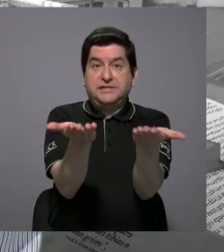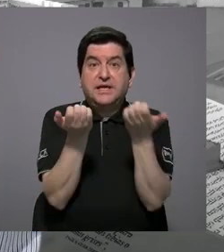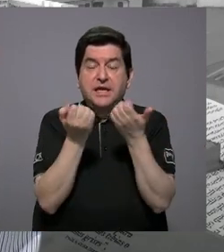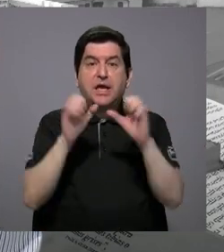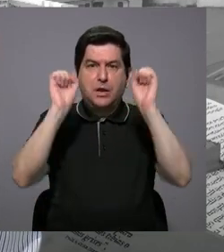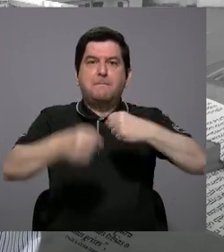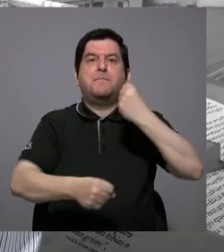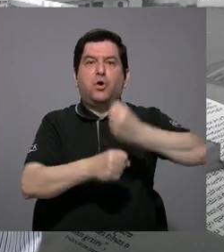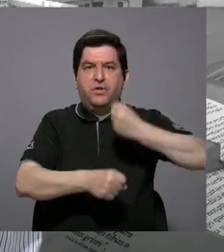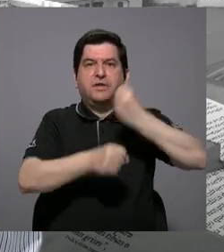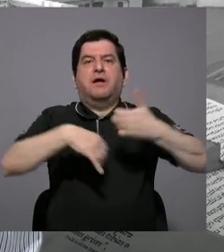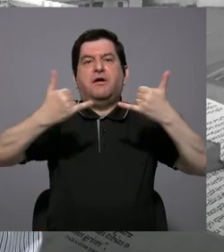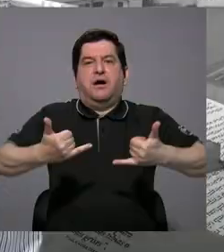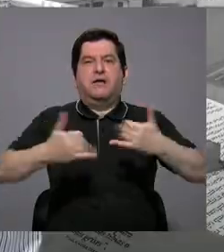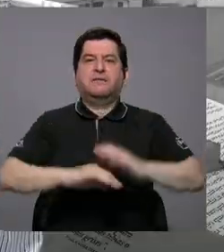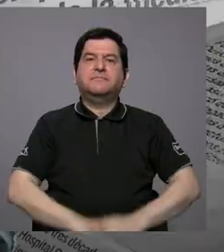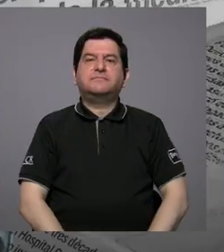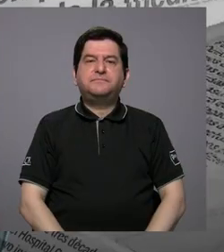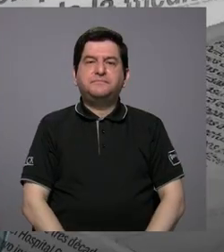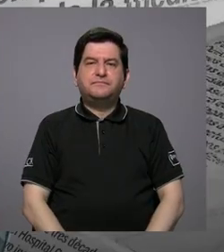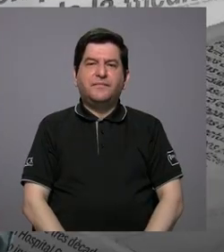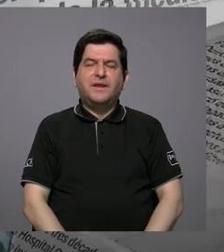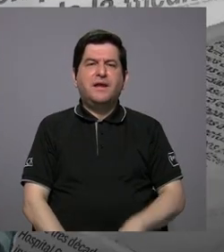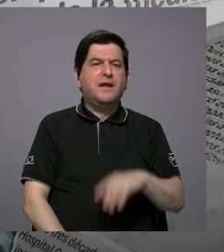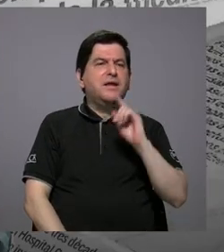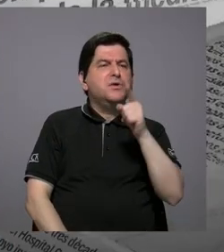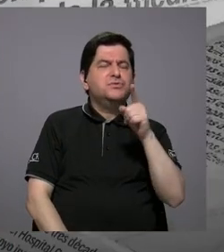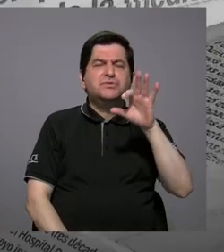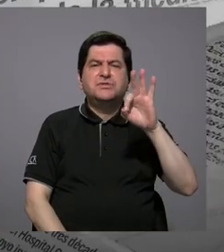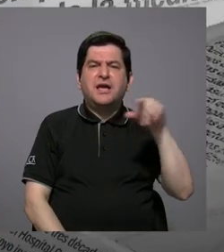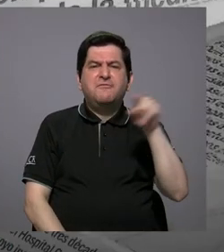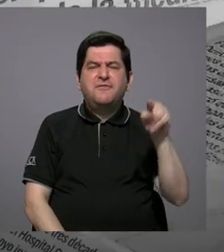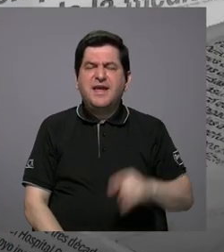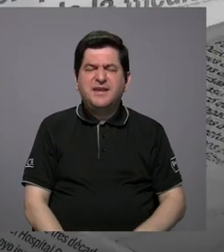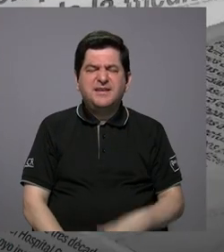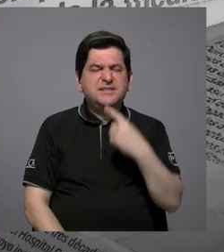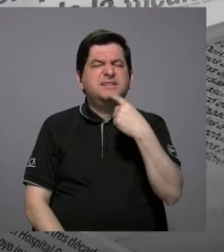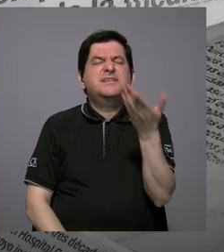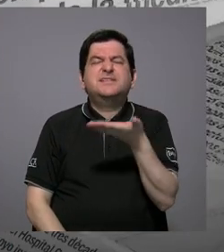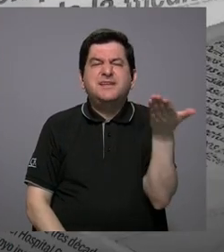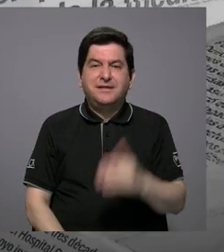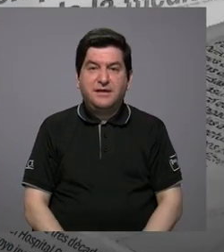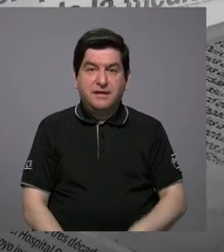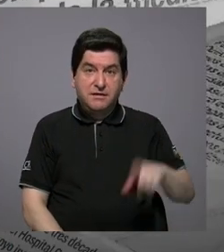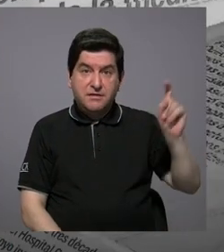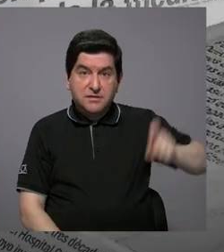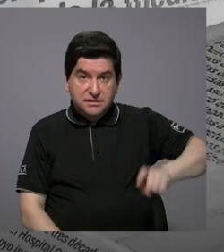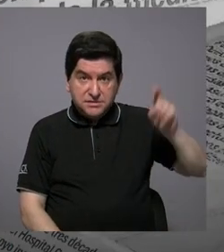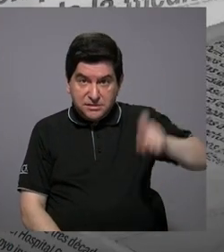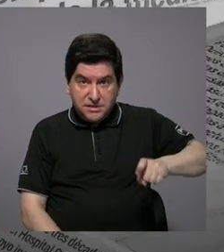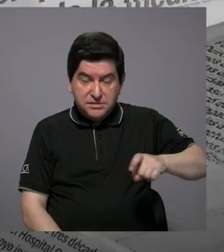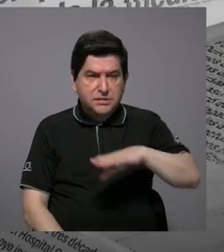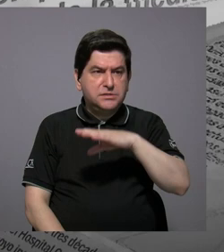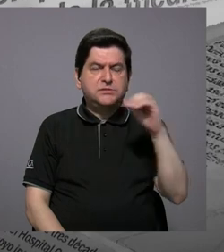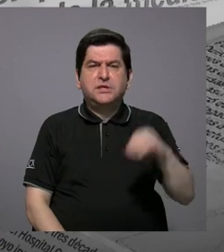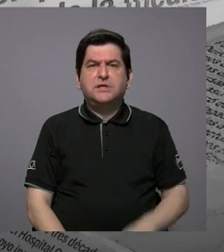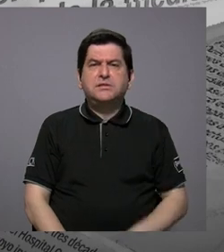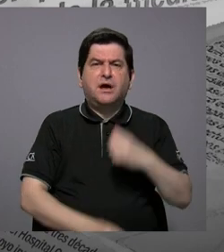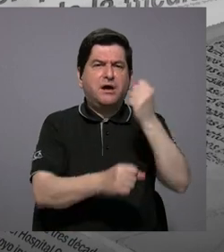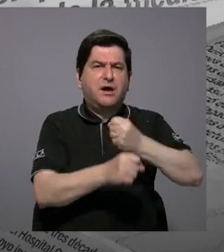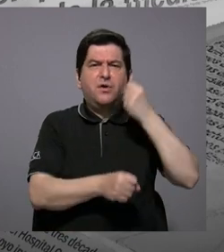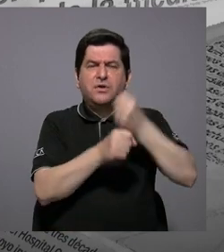para tener más trabajo en este tema. Y usted, ¿qué nos dice, don Félix? ¿Es necesario o cómo debe